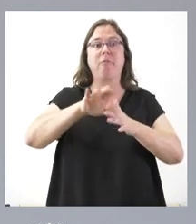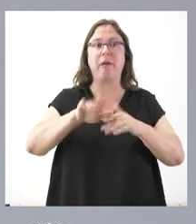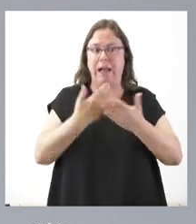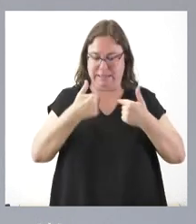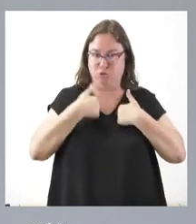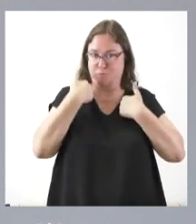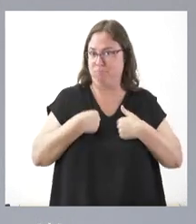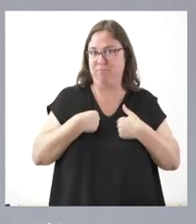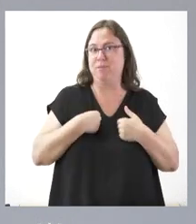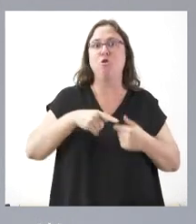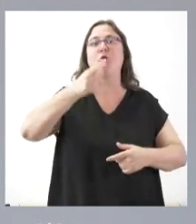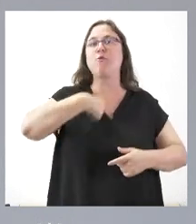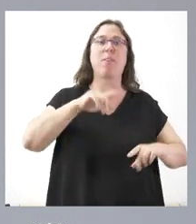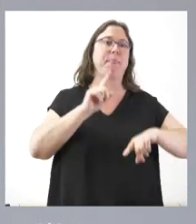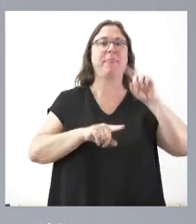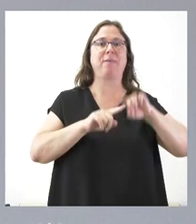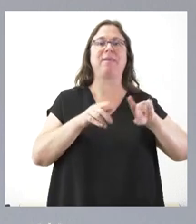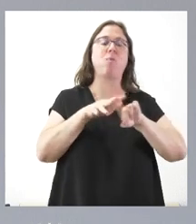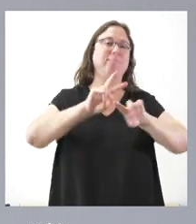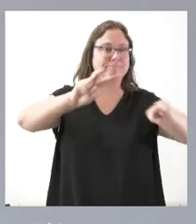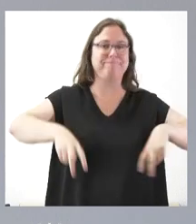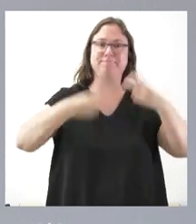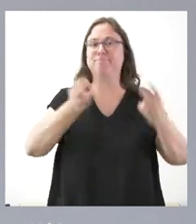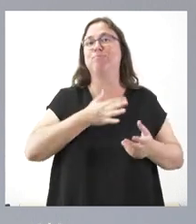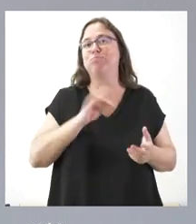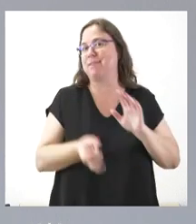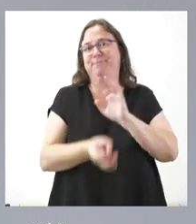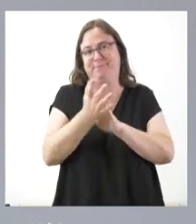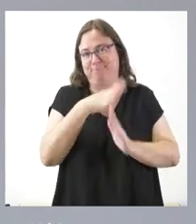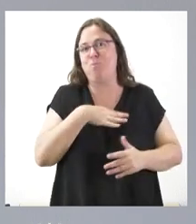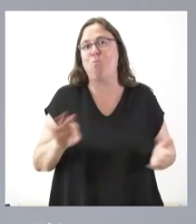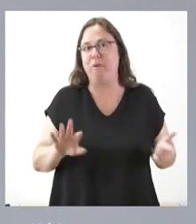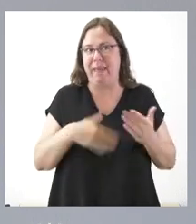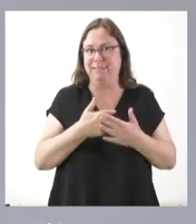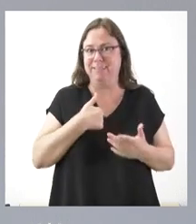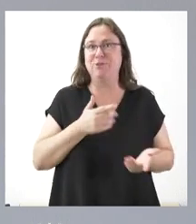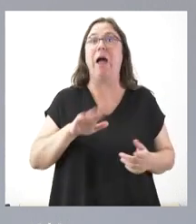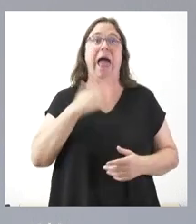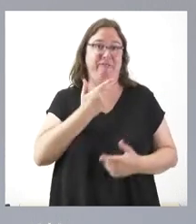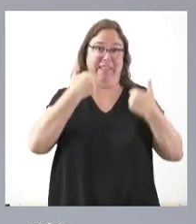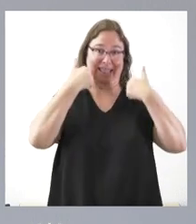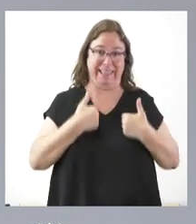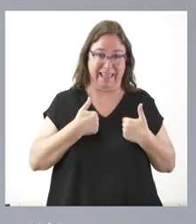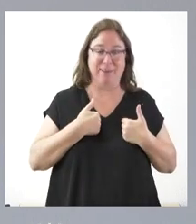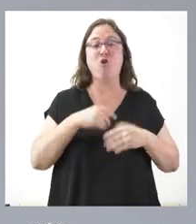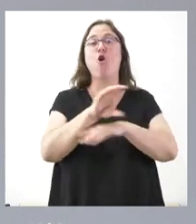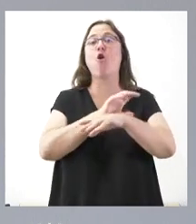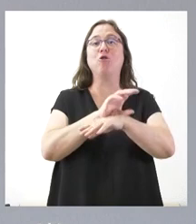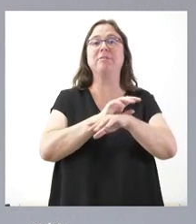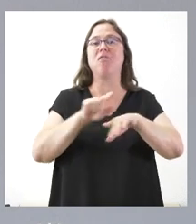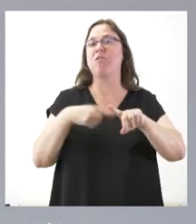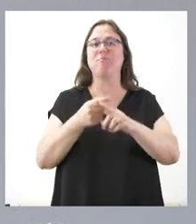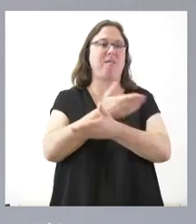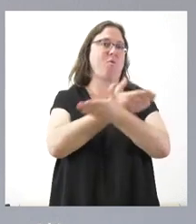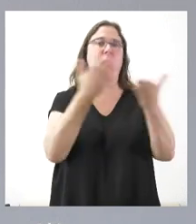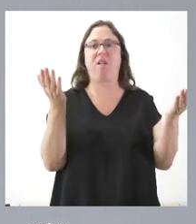siempre estamos sujetos a cambios en cualquier momento. Y esto me afecta a mí como consejero y le afecta a